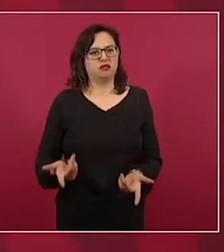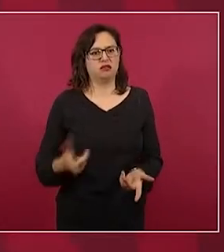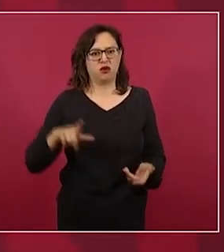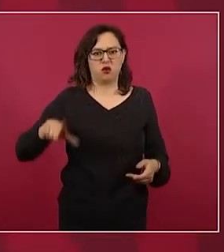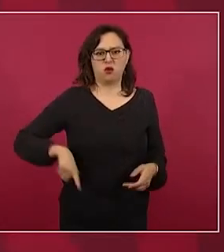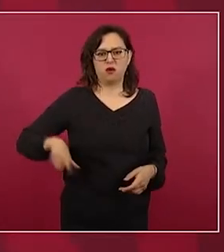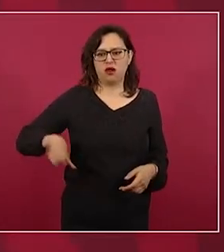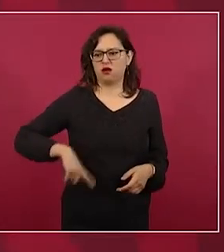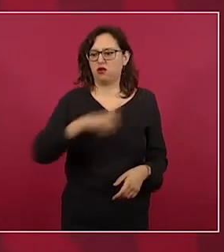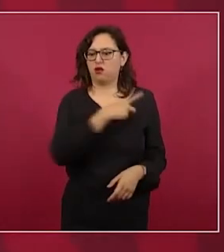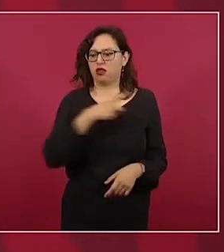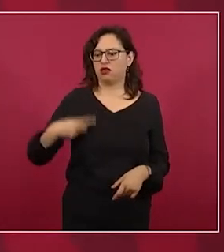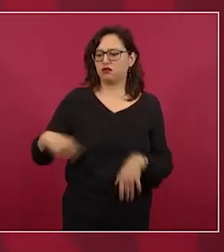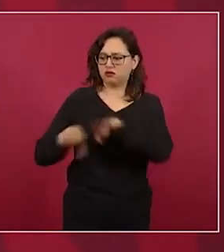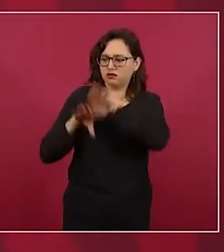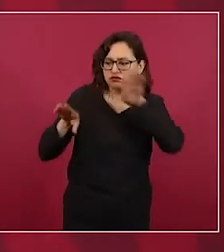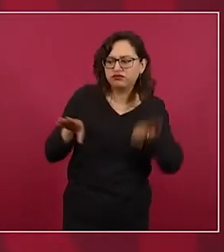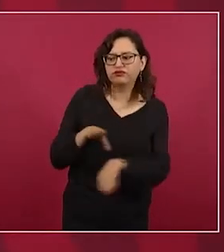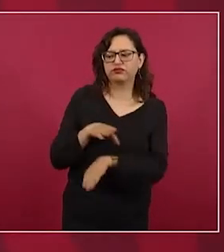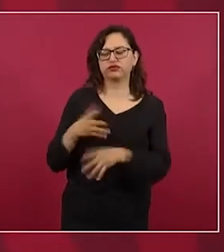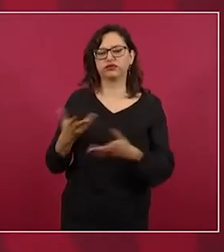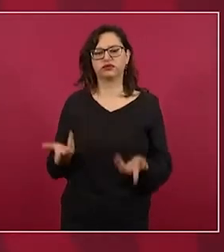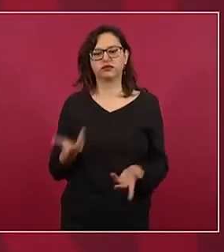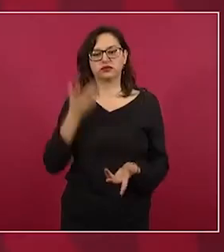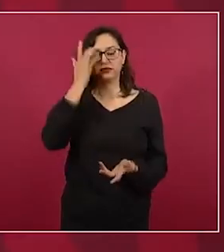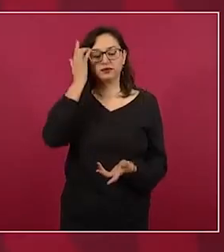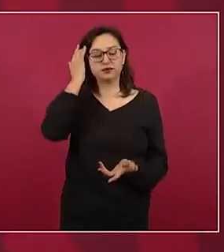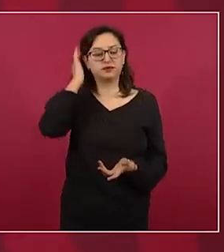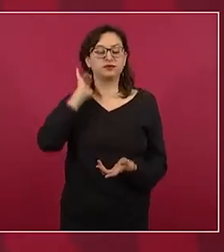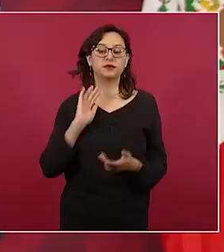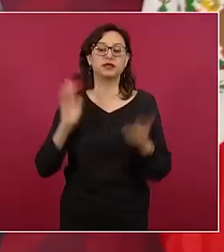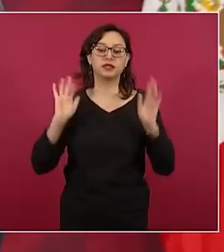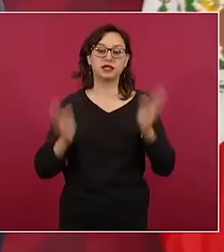ya se empoderaron